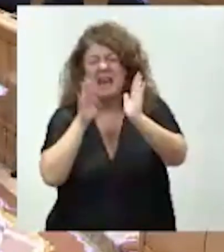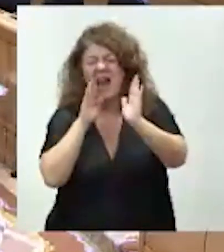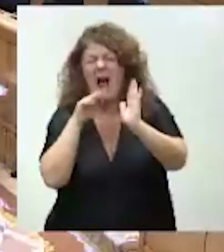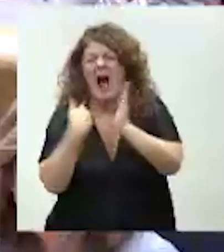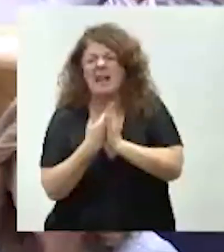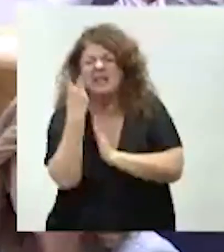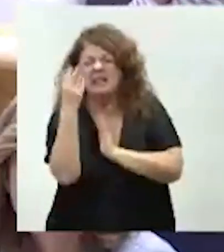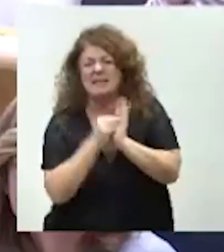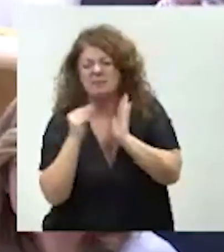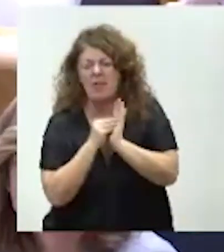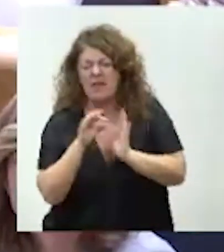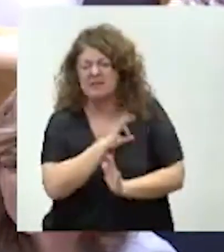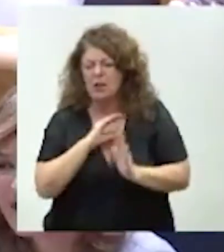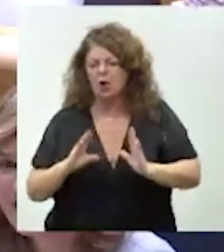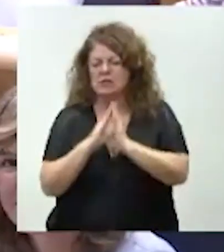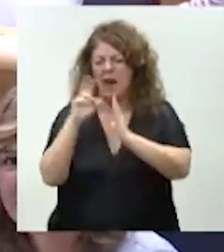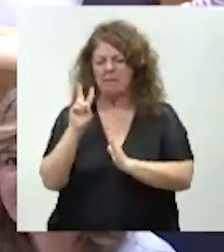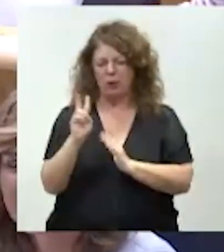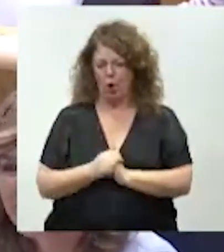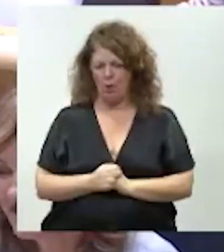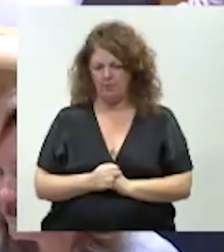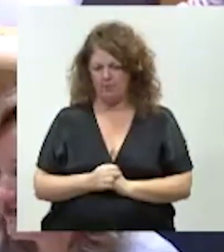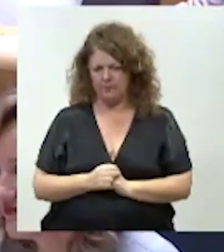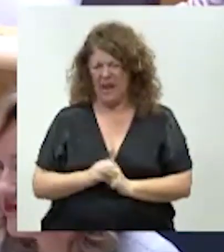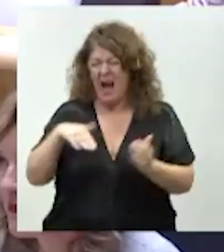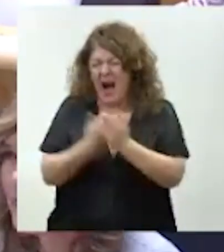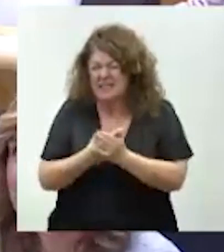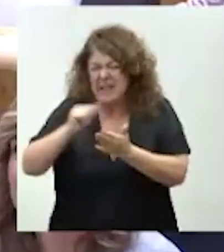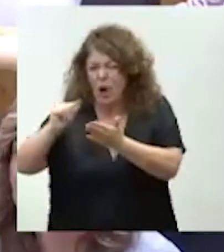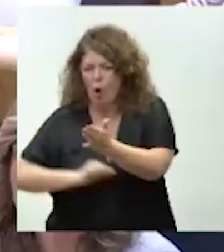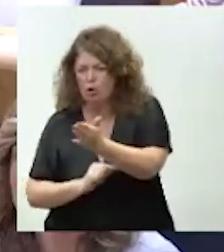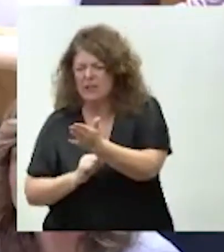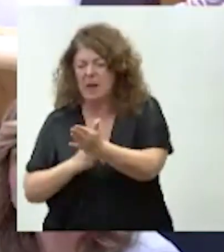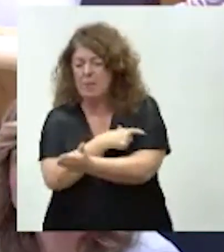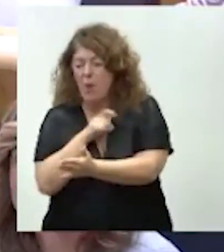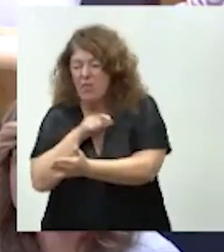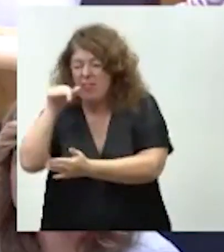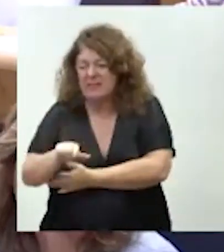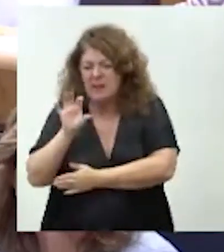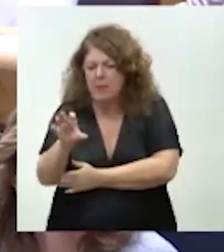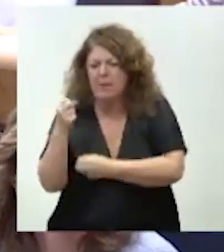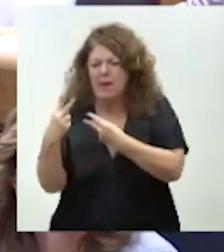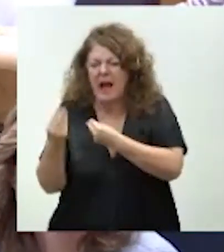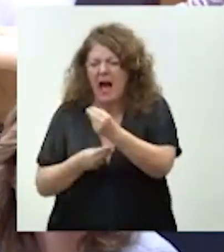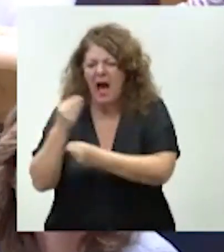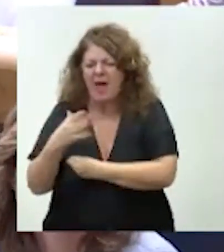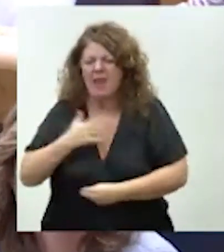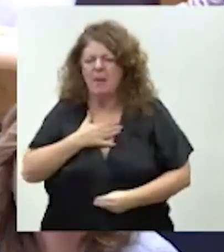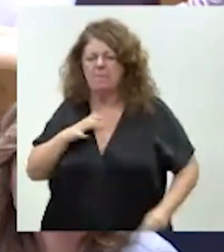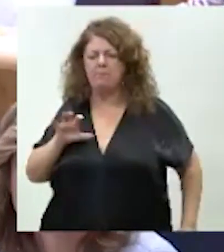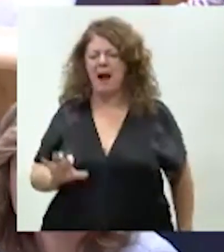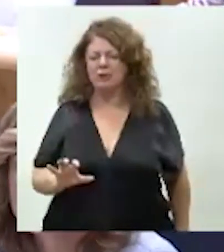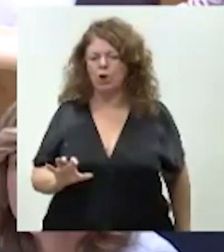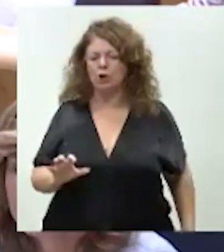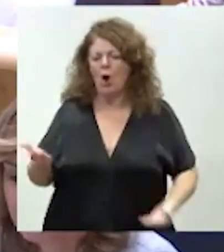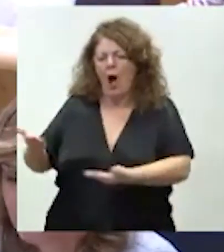señor San Vitorio. Por subcontratar, han subcontratado ustedes hasta la policía de este país para hacer una policía patriótica que